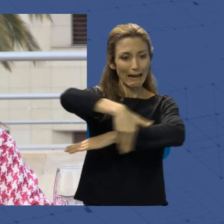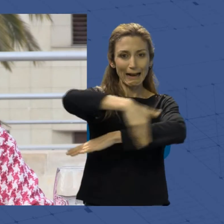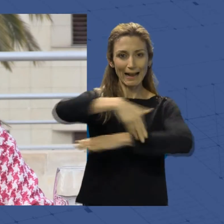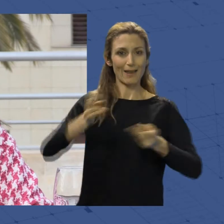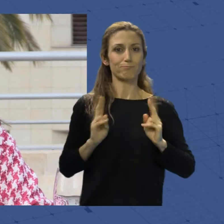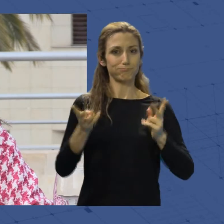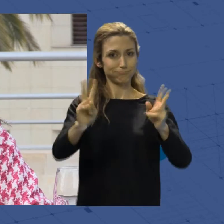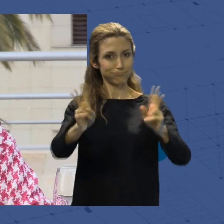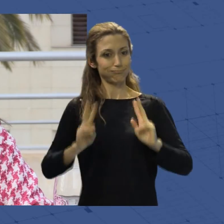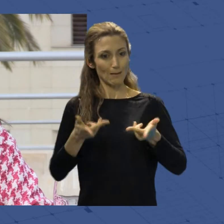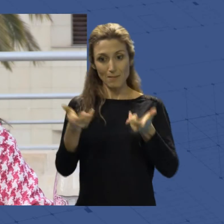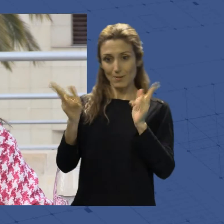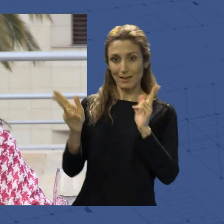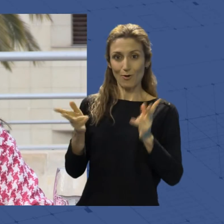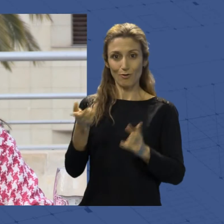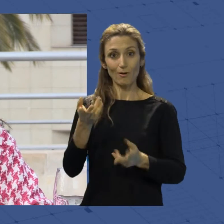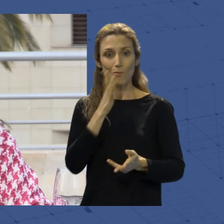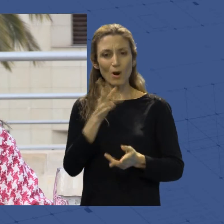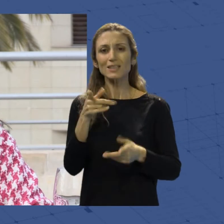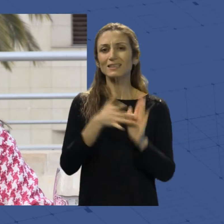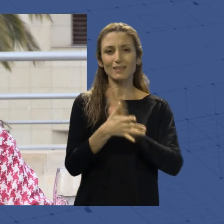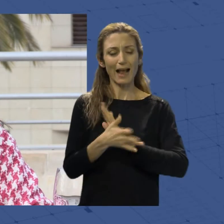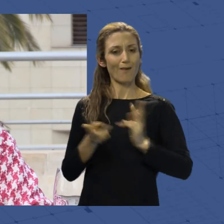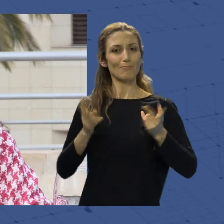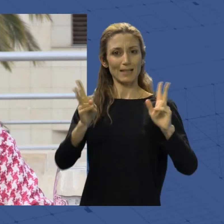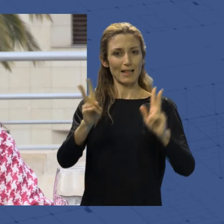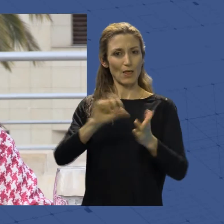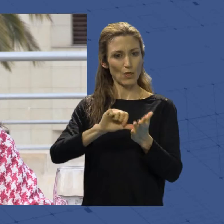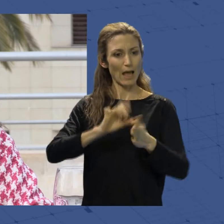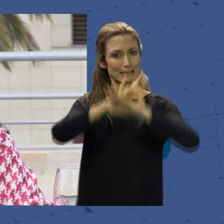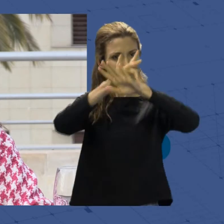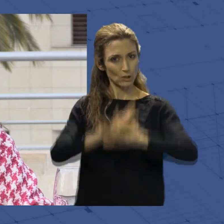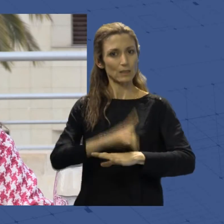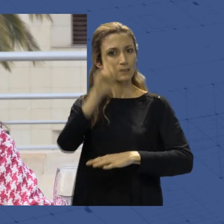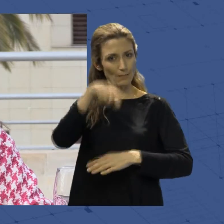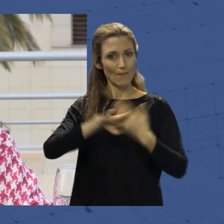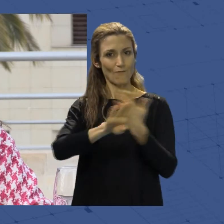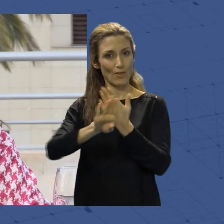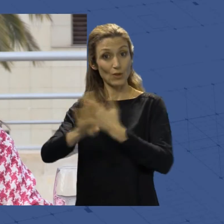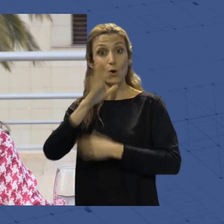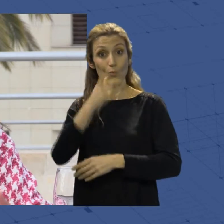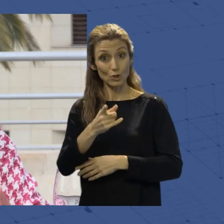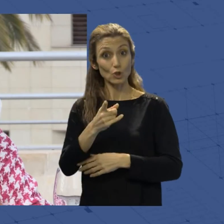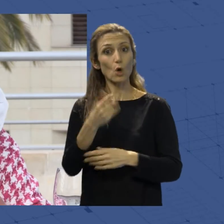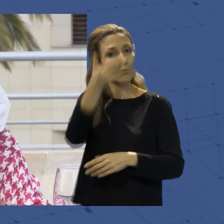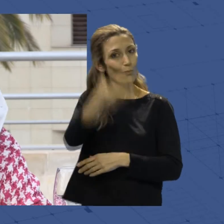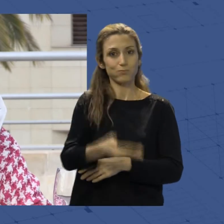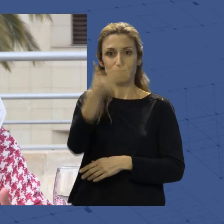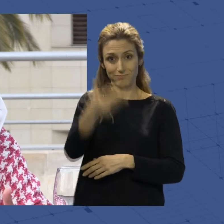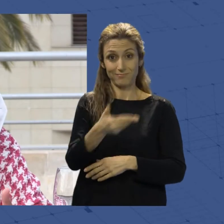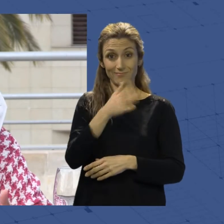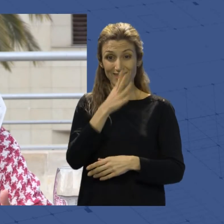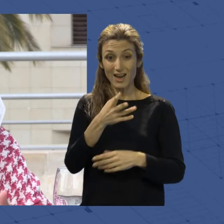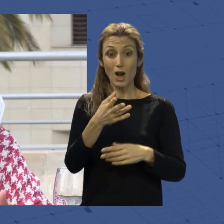vida y eso da vitalidad a la ciudad y seguridad a los vecinos. Por eso son tan importantes los